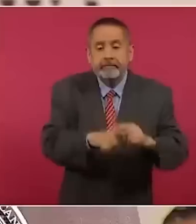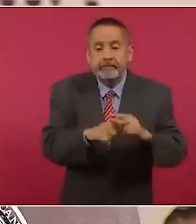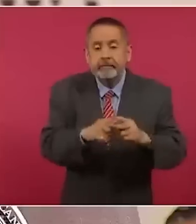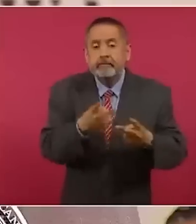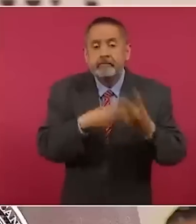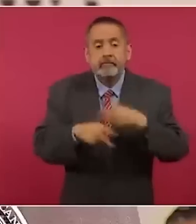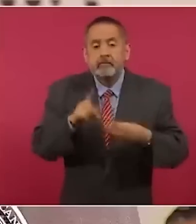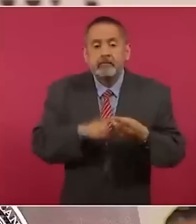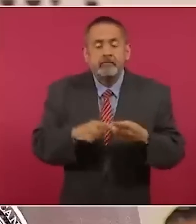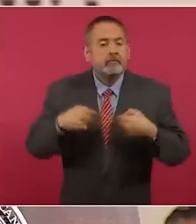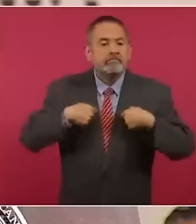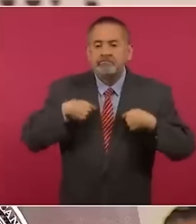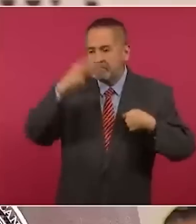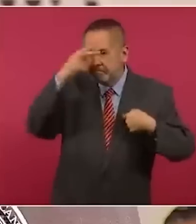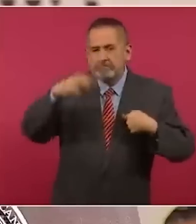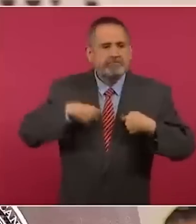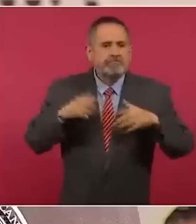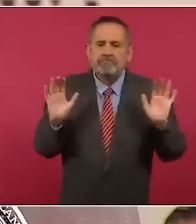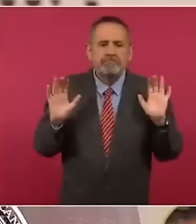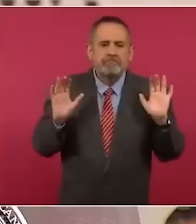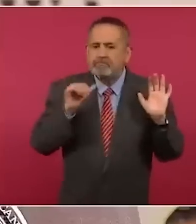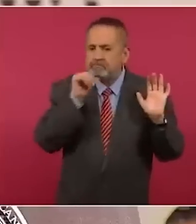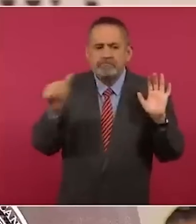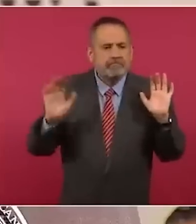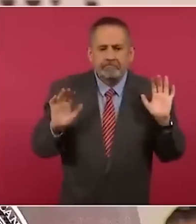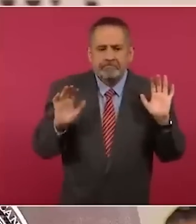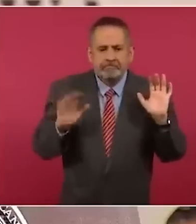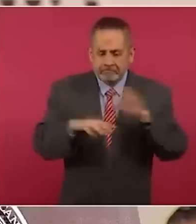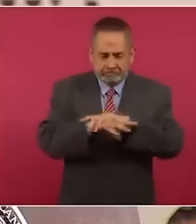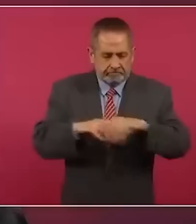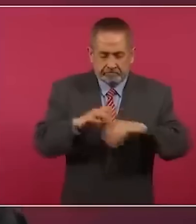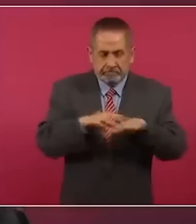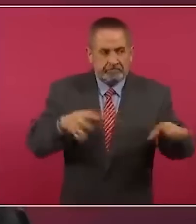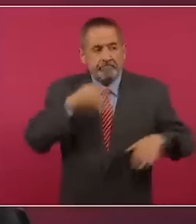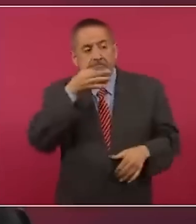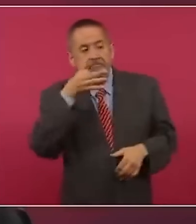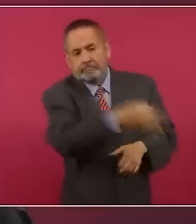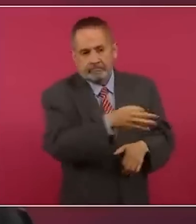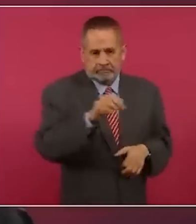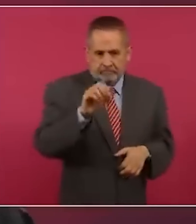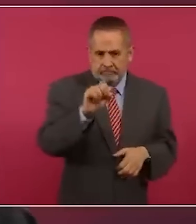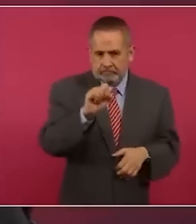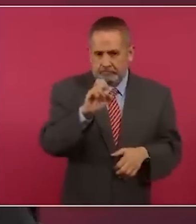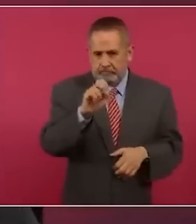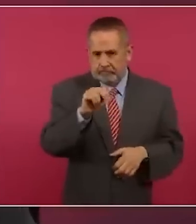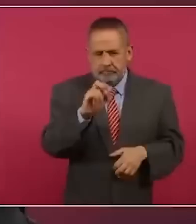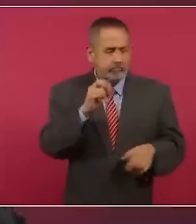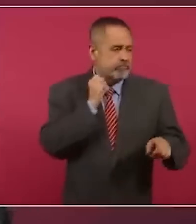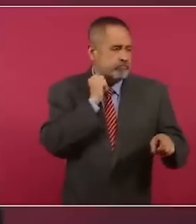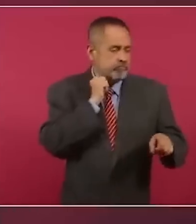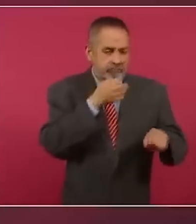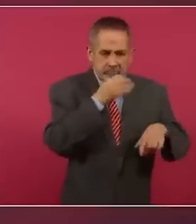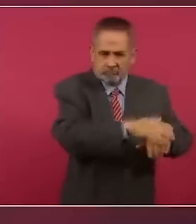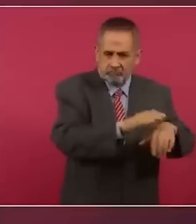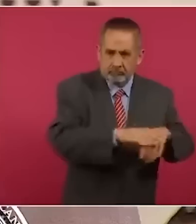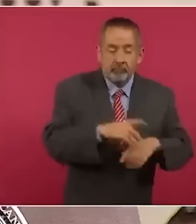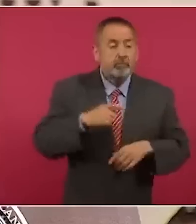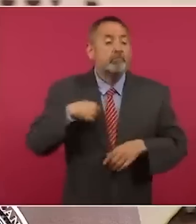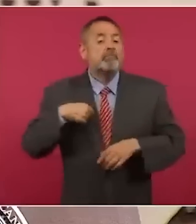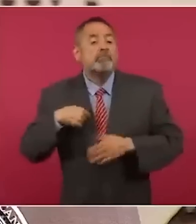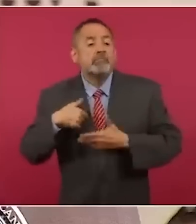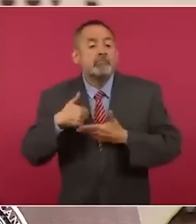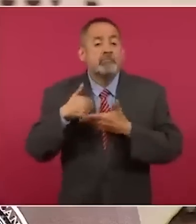México no ha tenido absolutamente nada que ver. Primero que habría que decirle al senador. Nosotros estamos ayudando a Estados Unidos,